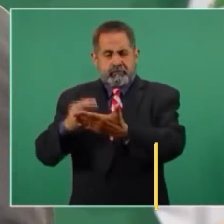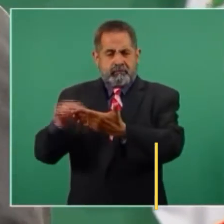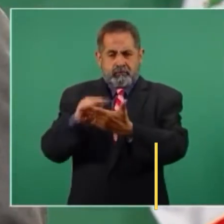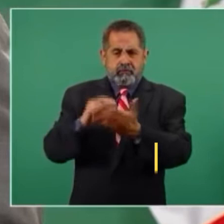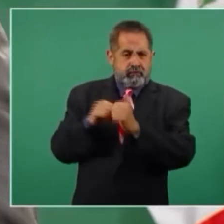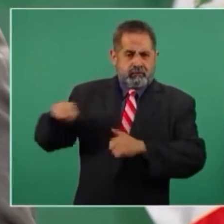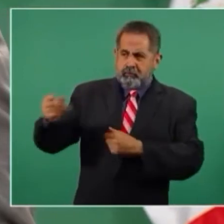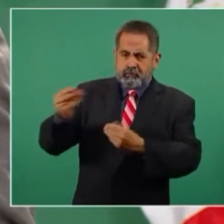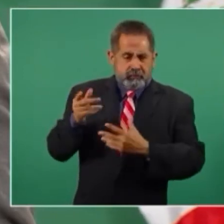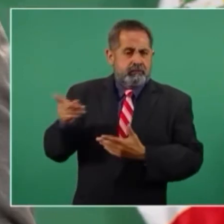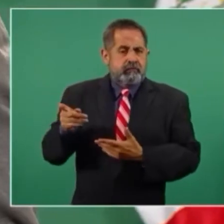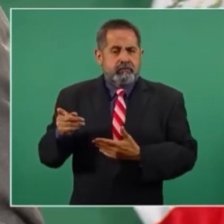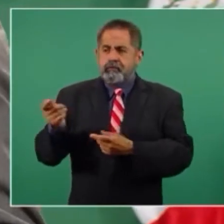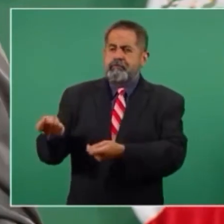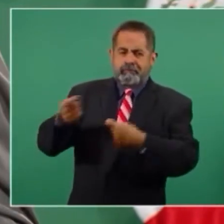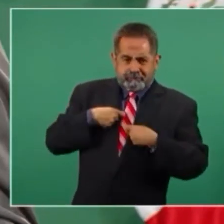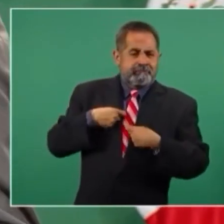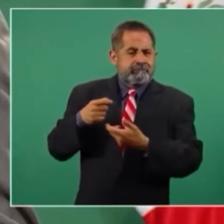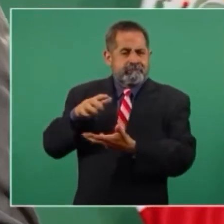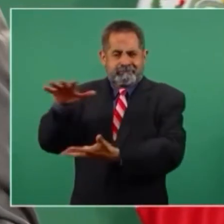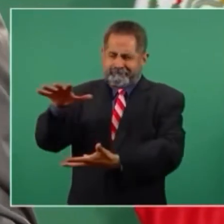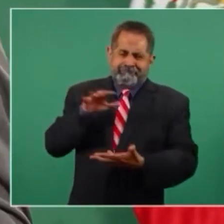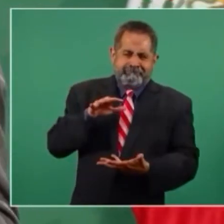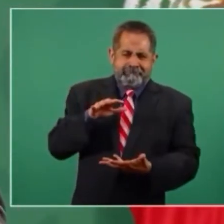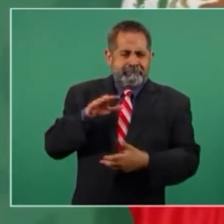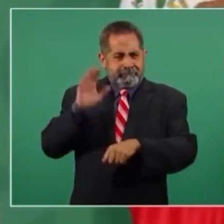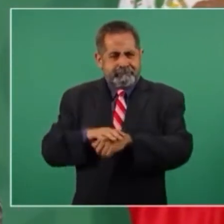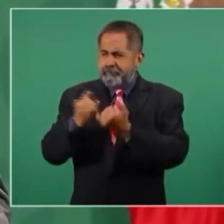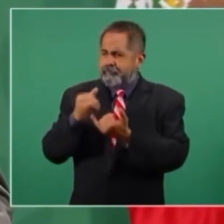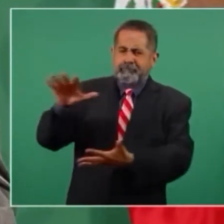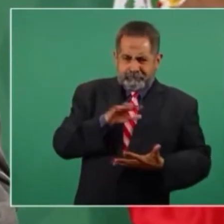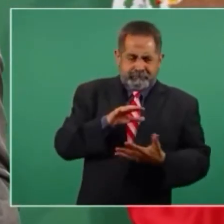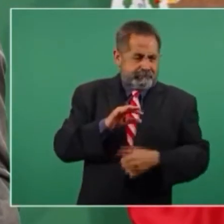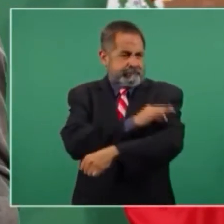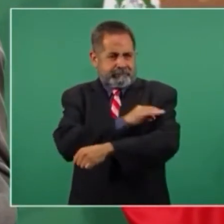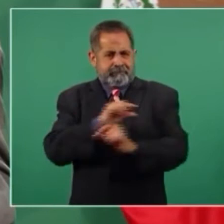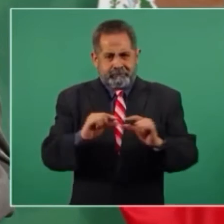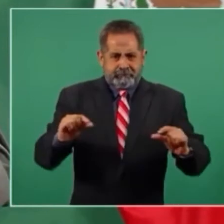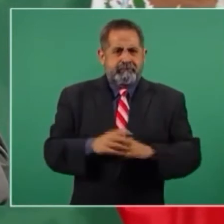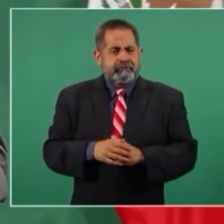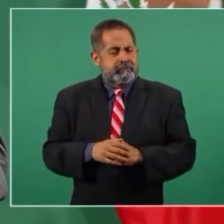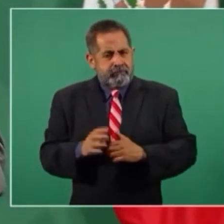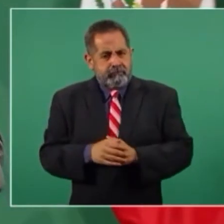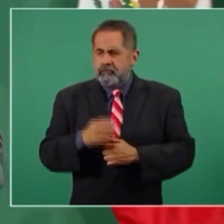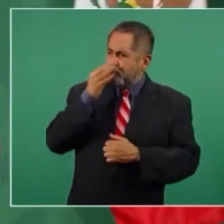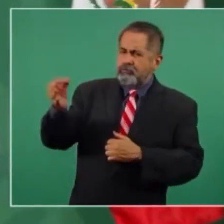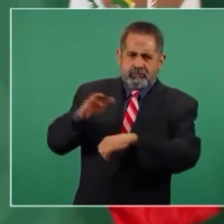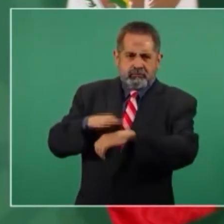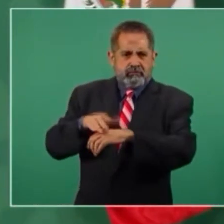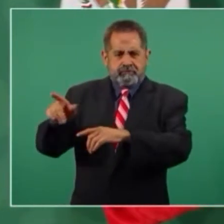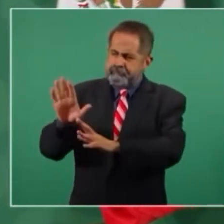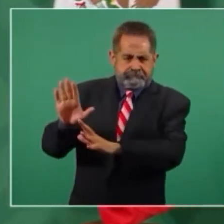hizo con ellos, de que nos iban a entregar otra cantidad igual de vacunas. Y ya les mandamos a decir